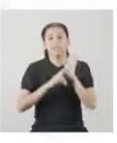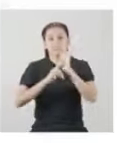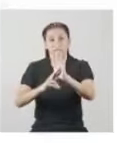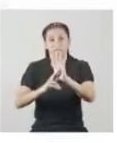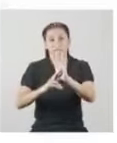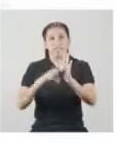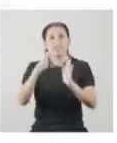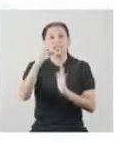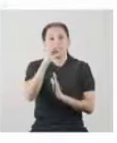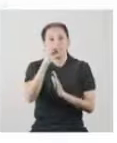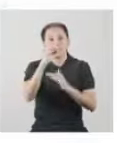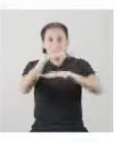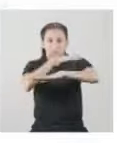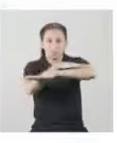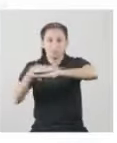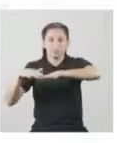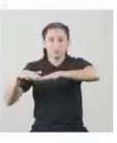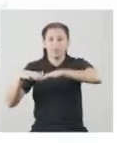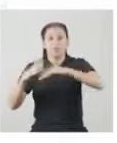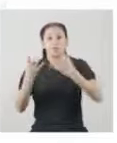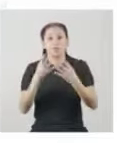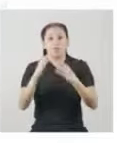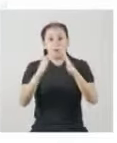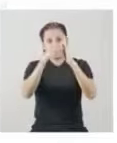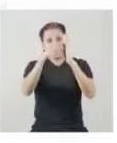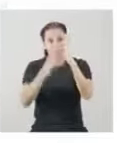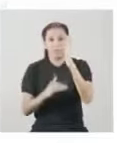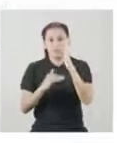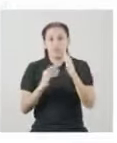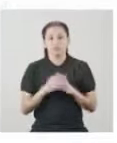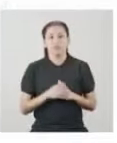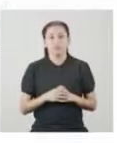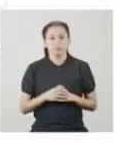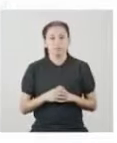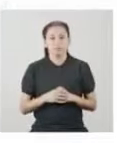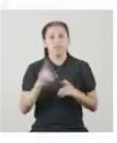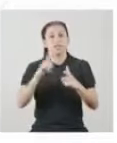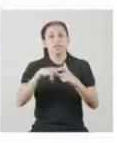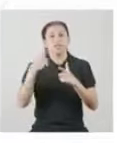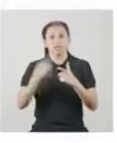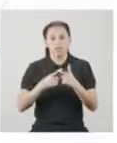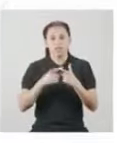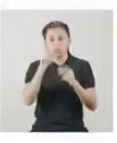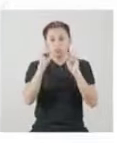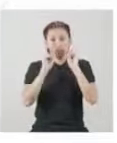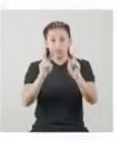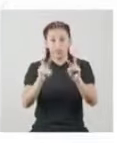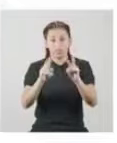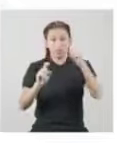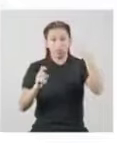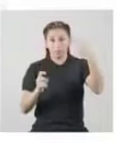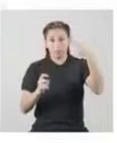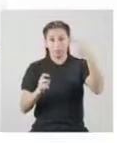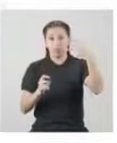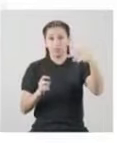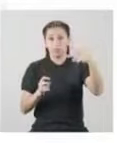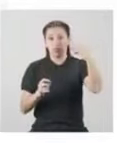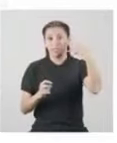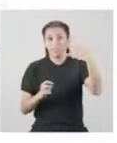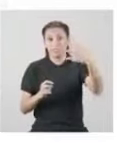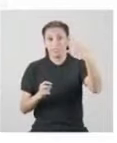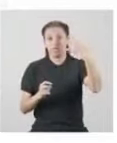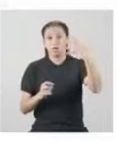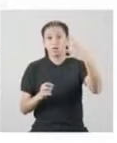que representa a una desviación estándar por debajo de la talla promedio. Entonces se observa que la primera,